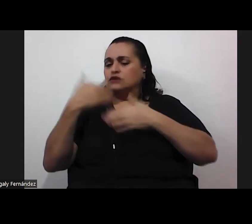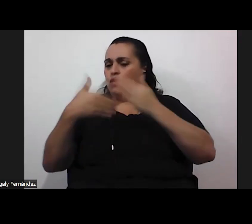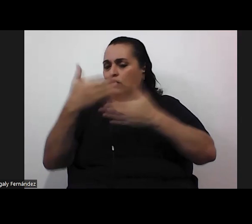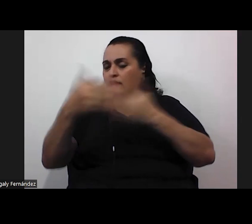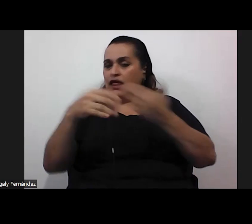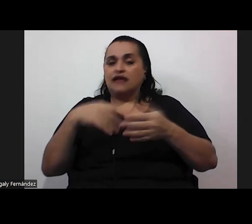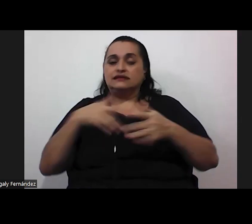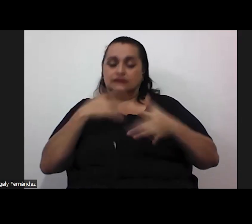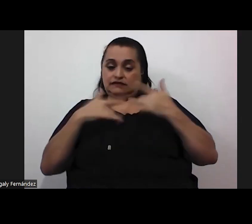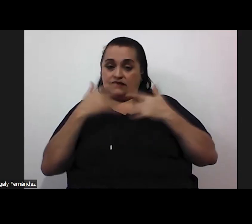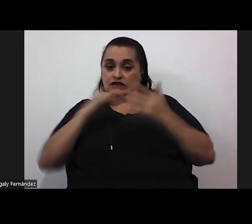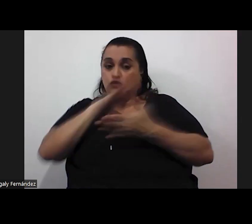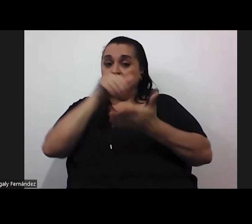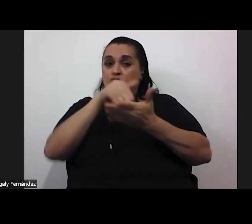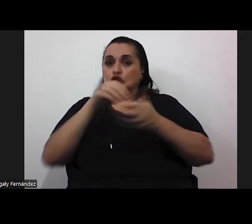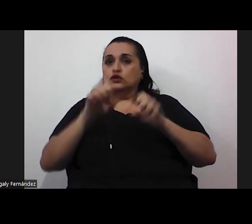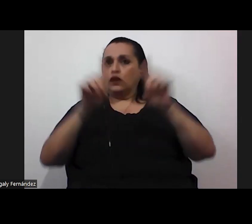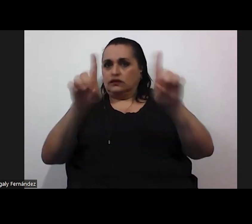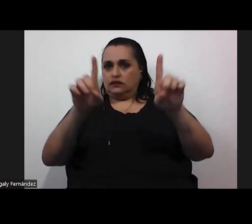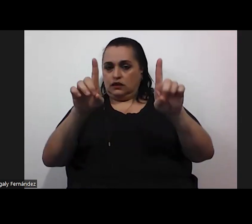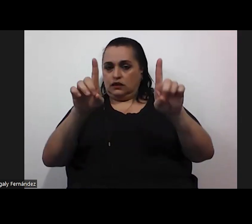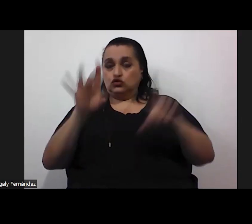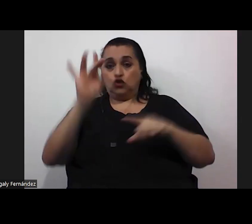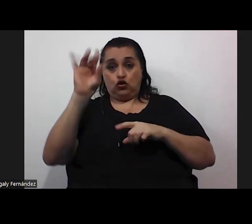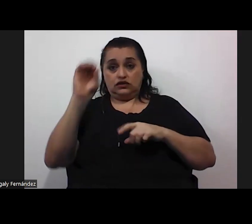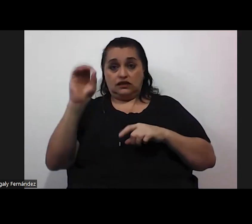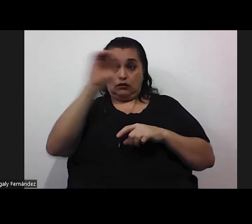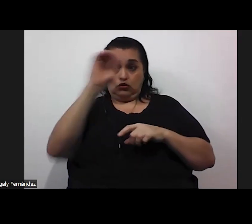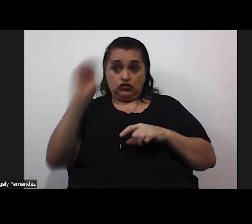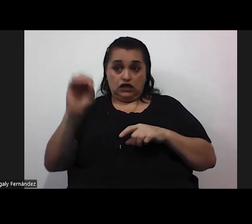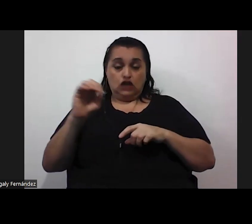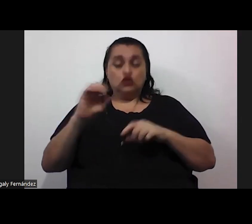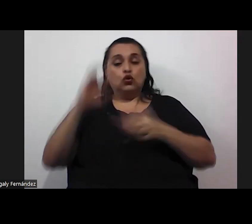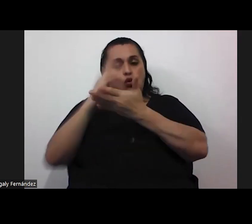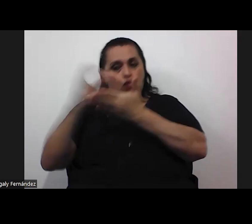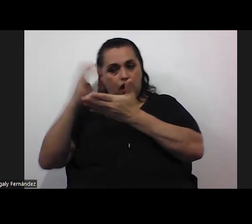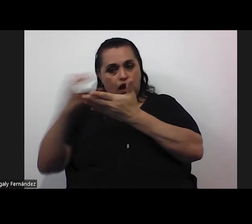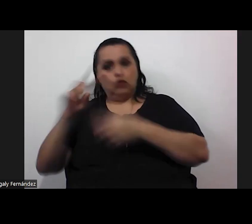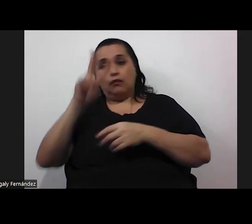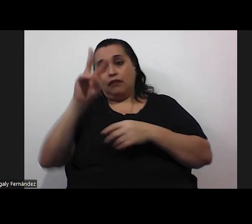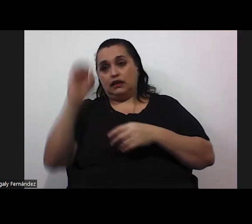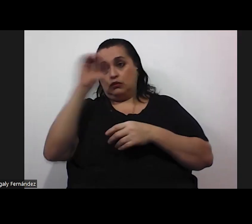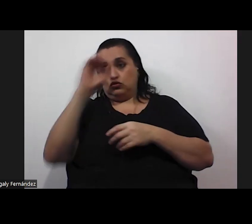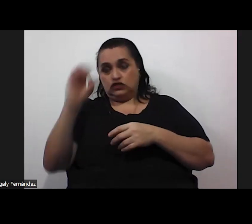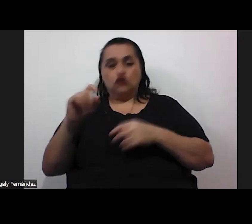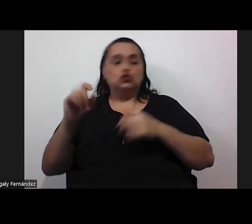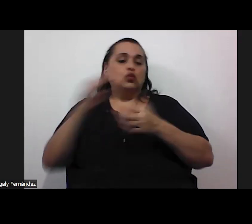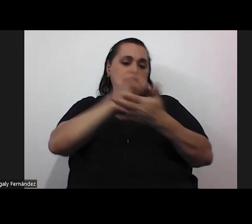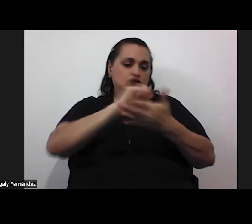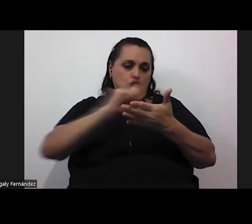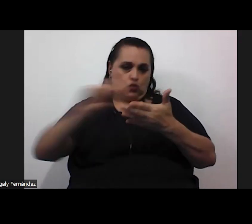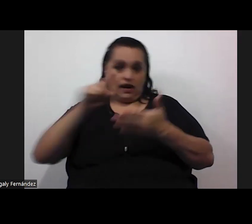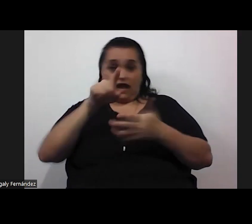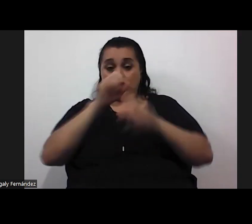educativos les decía que el 80% son en secundaria 20% en primaria esto lo realizamos el año